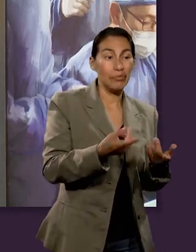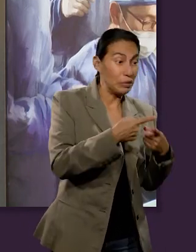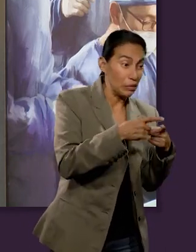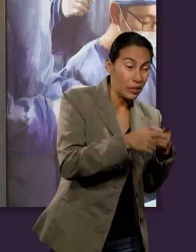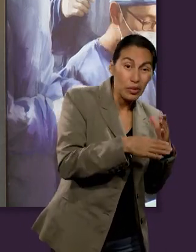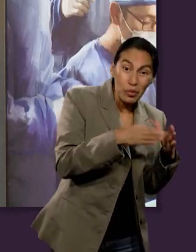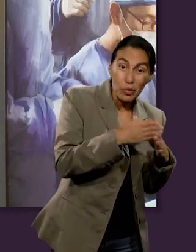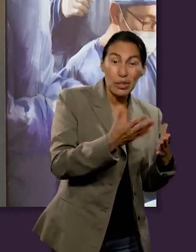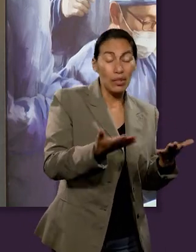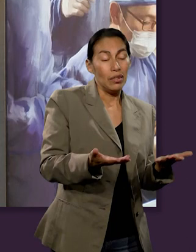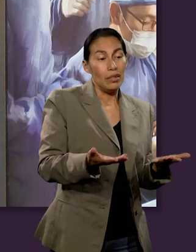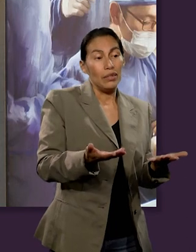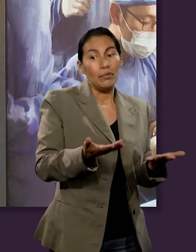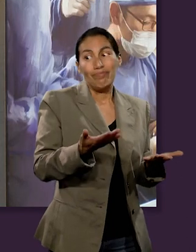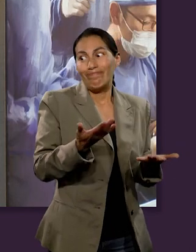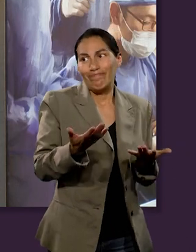cosa.